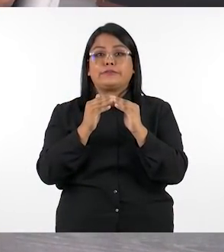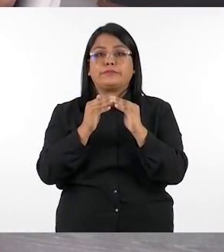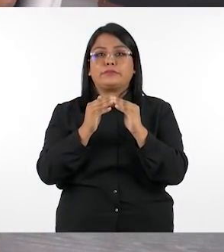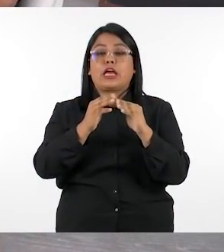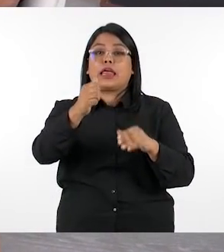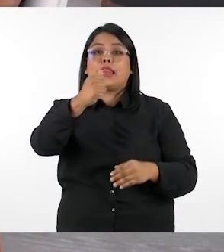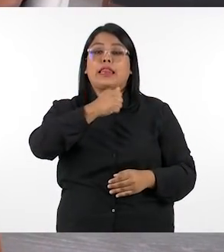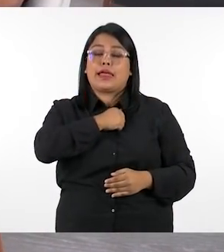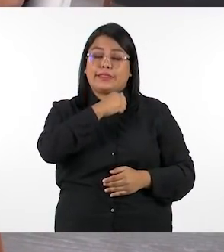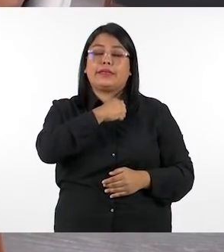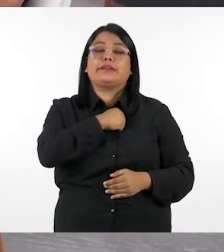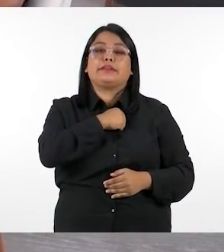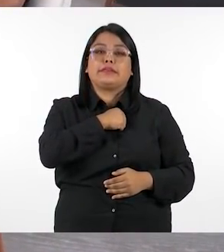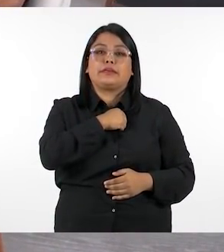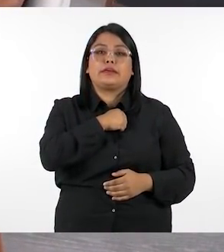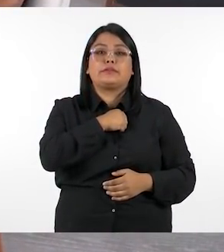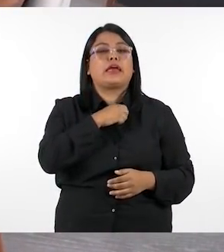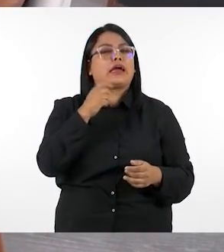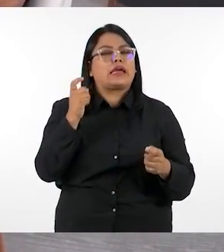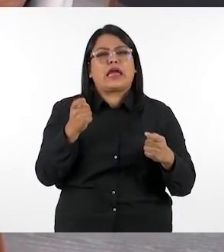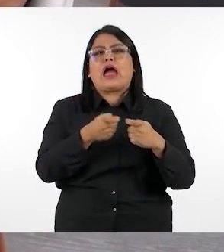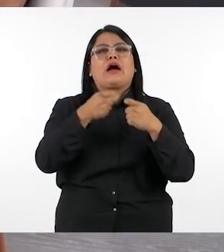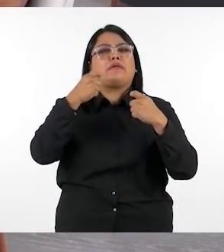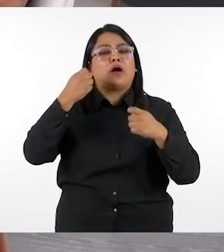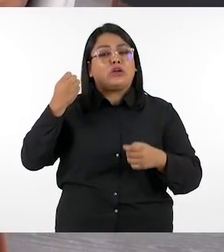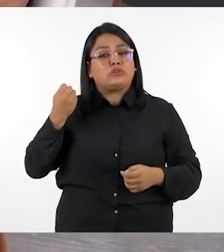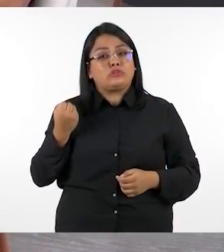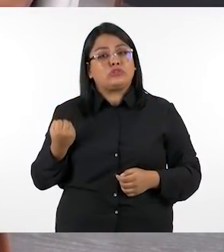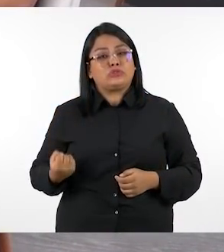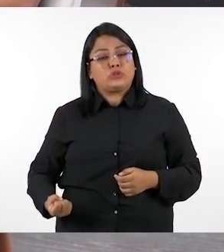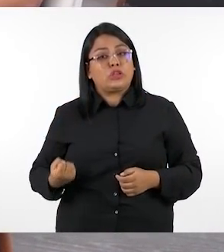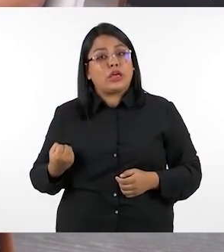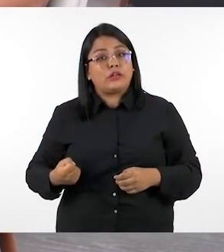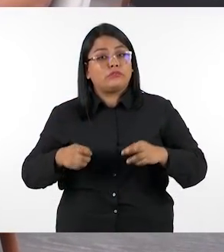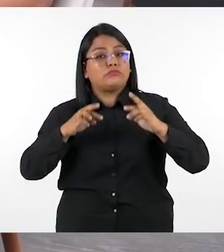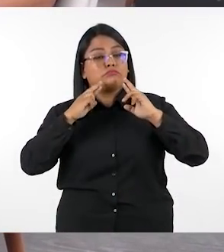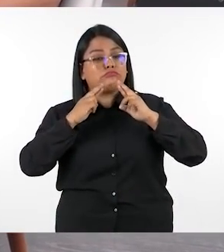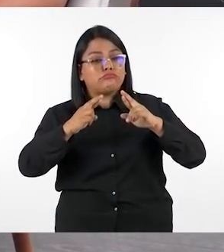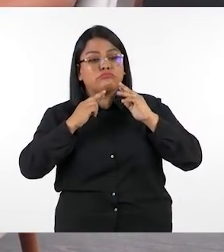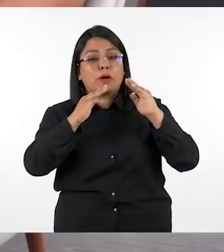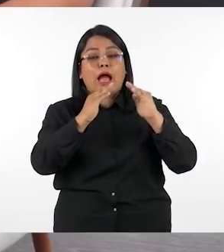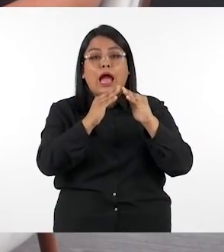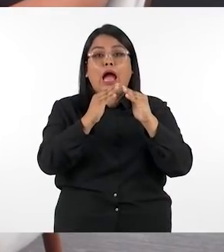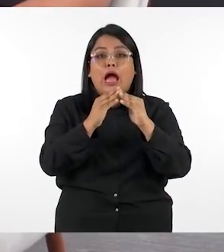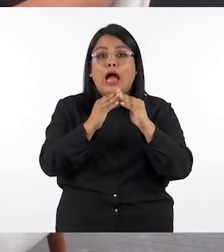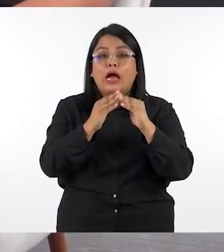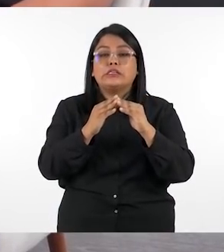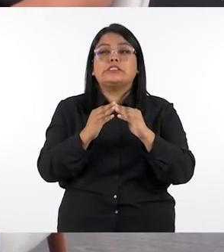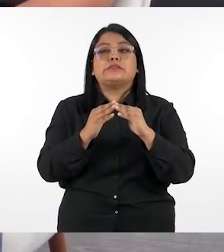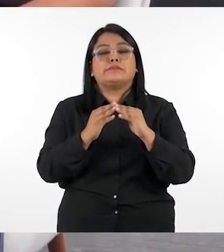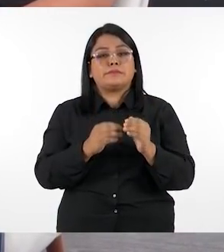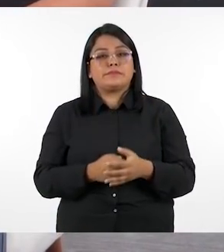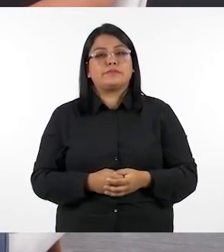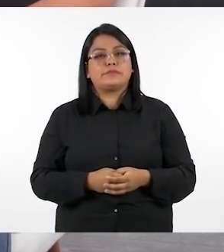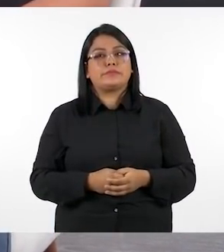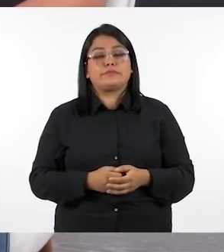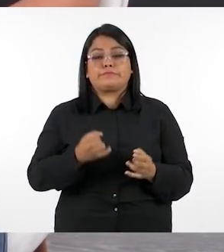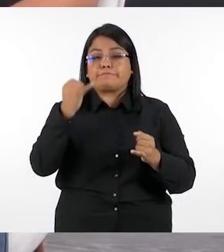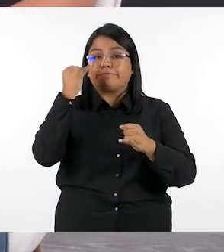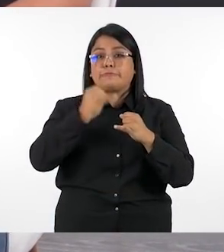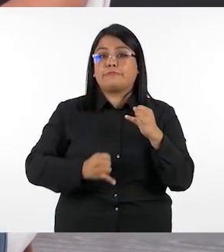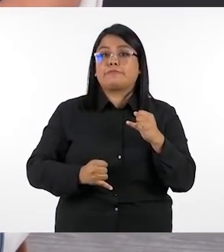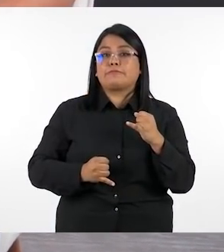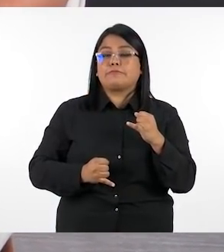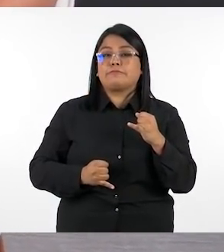como el papel de la tarea y es justamente lo que los niños resuelven en sus casas y una parte muy importante es que al final